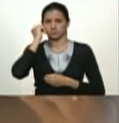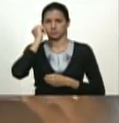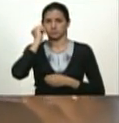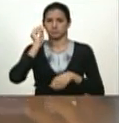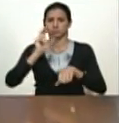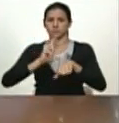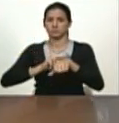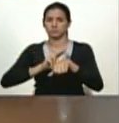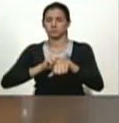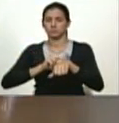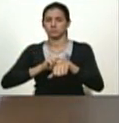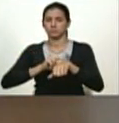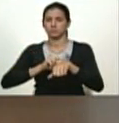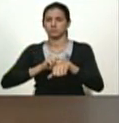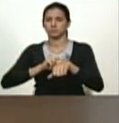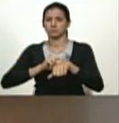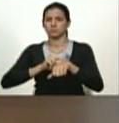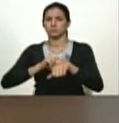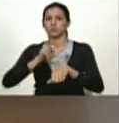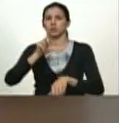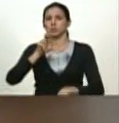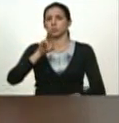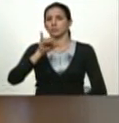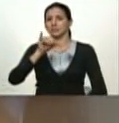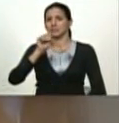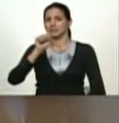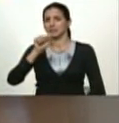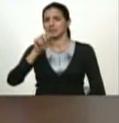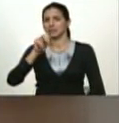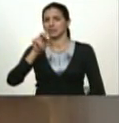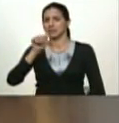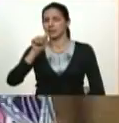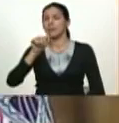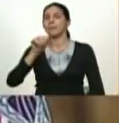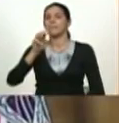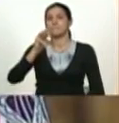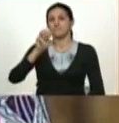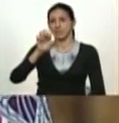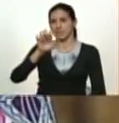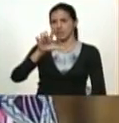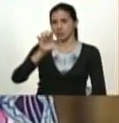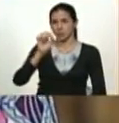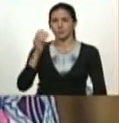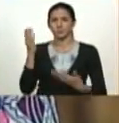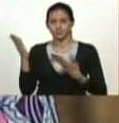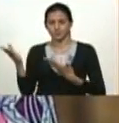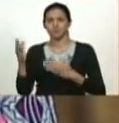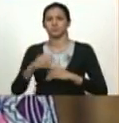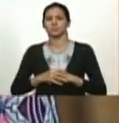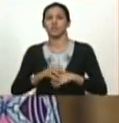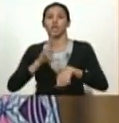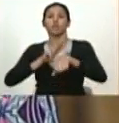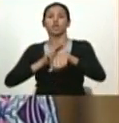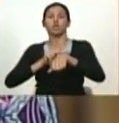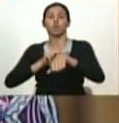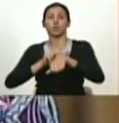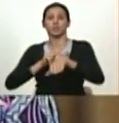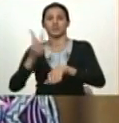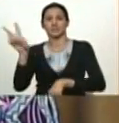doctora Luisana Melo bienvenido compañera doctora venezolana